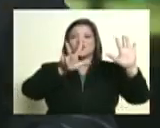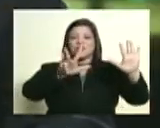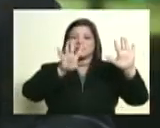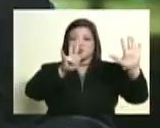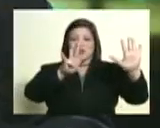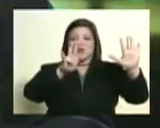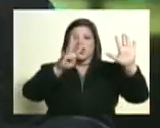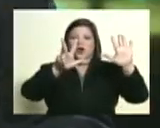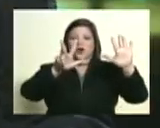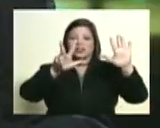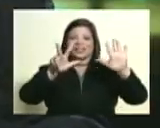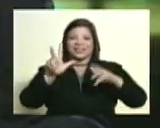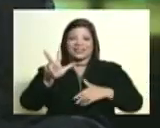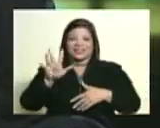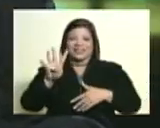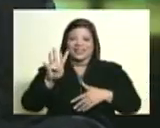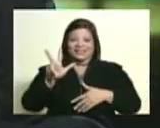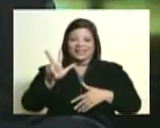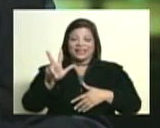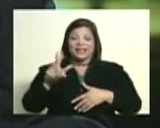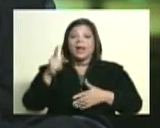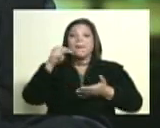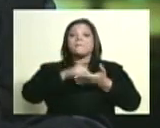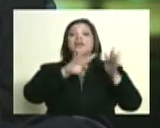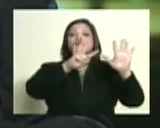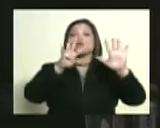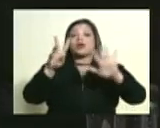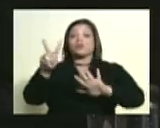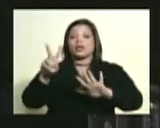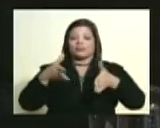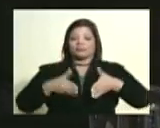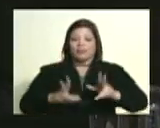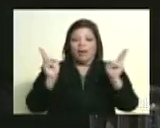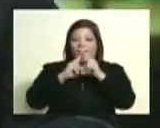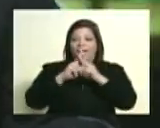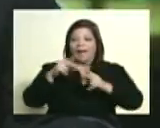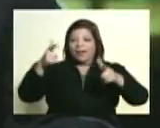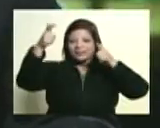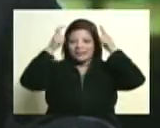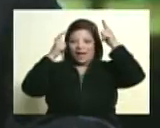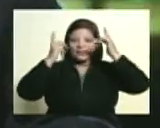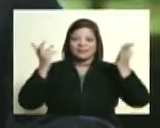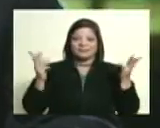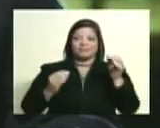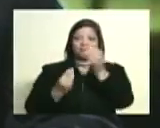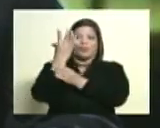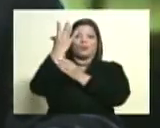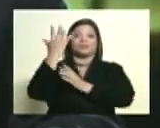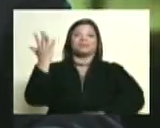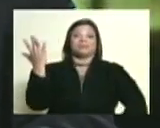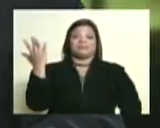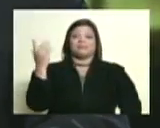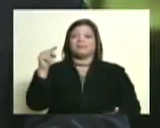Y en el 92 conocemos a Chávez. Y en el 92 conocemos a Chávez. ¿Qué es lo que conecta a Chávez con Bolívar?